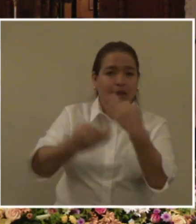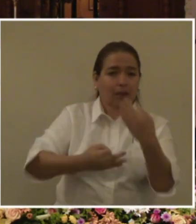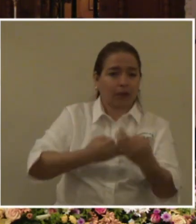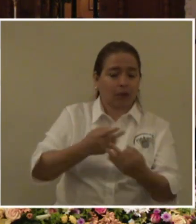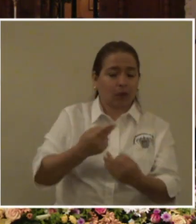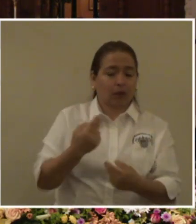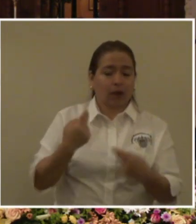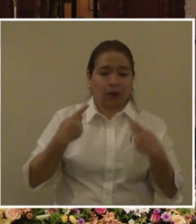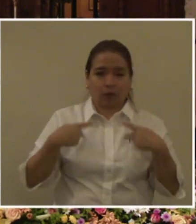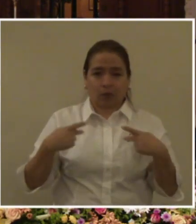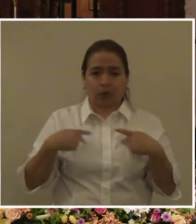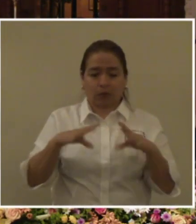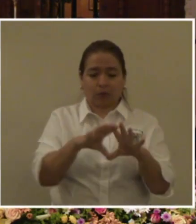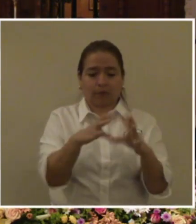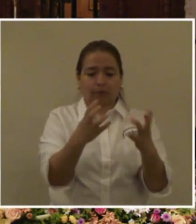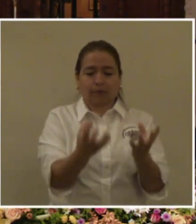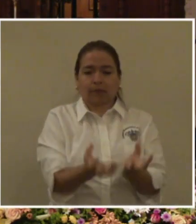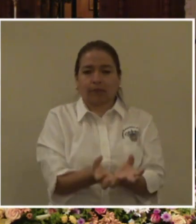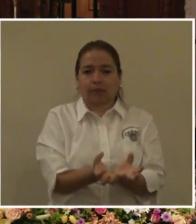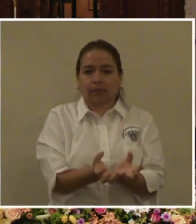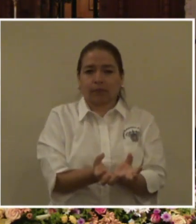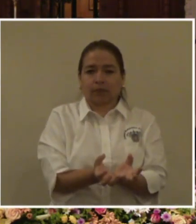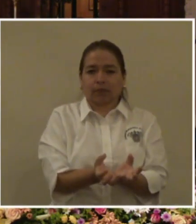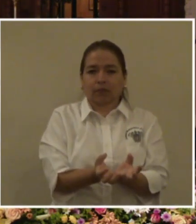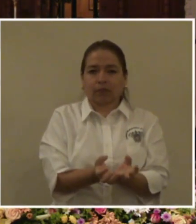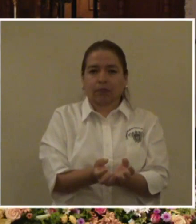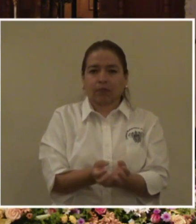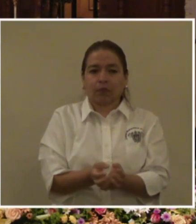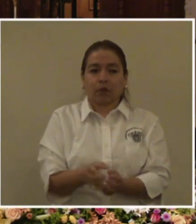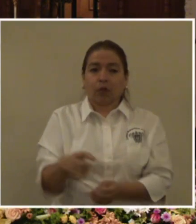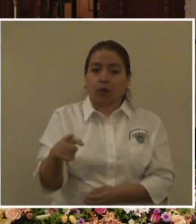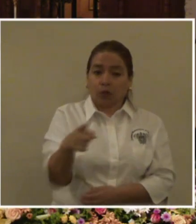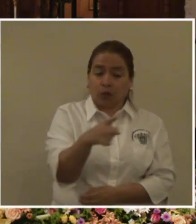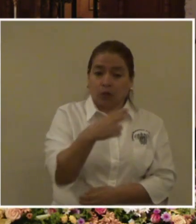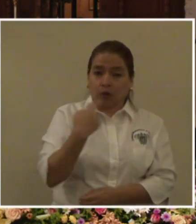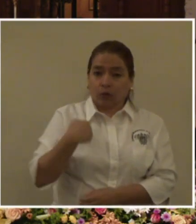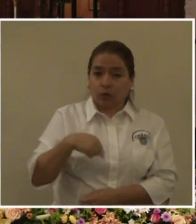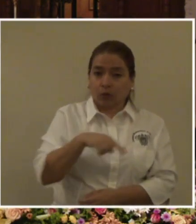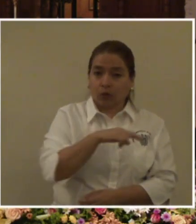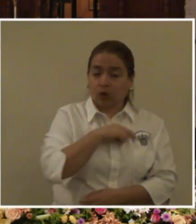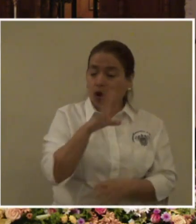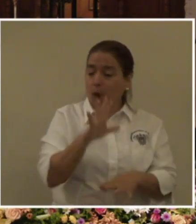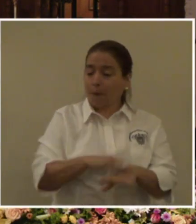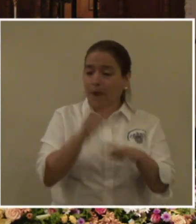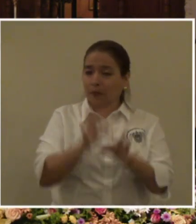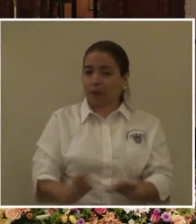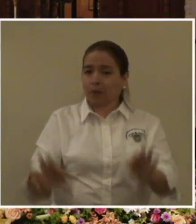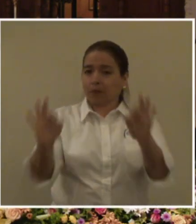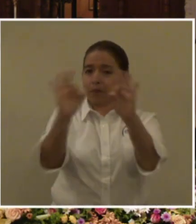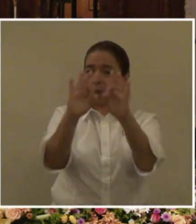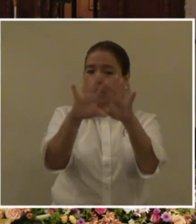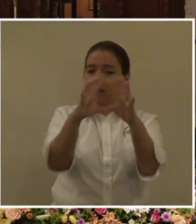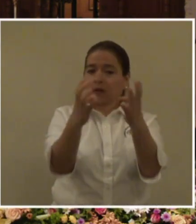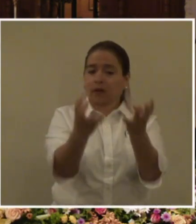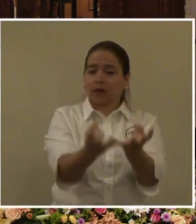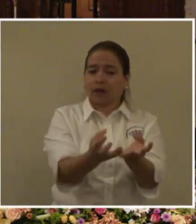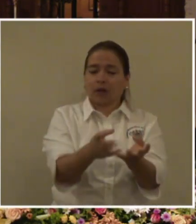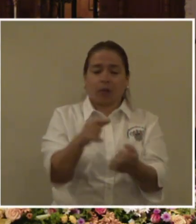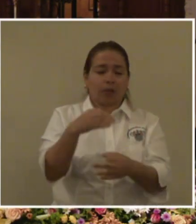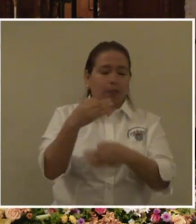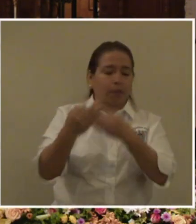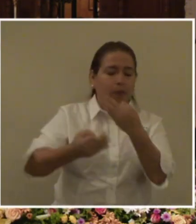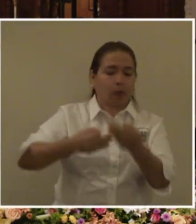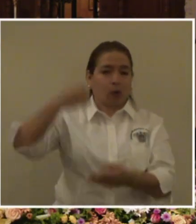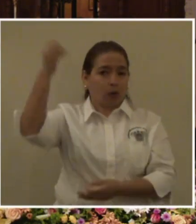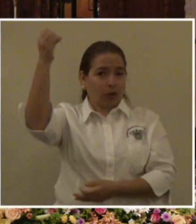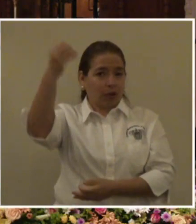seres humanos. Somos el centro de la creación. Todo lo que hizo